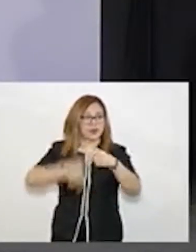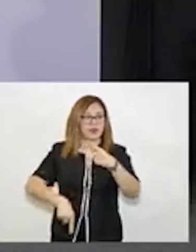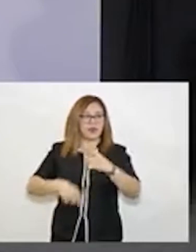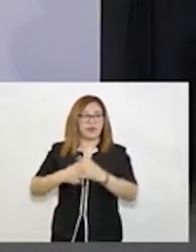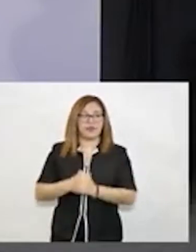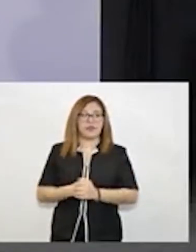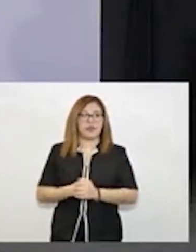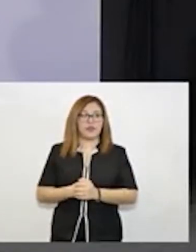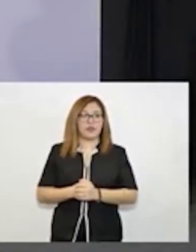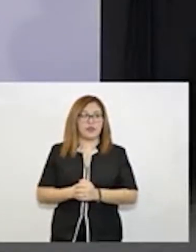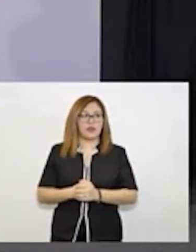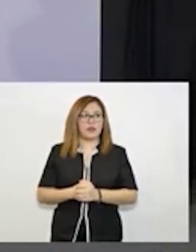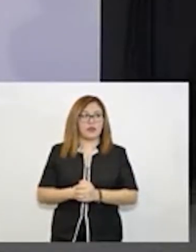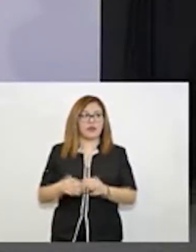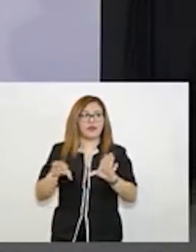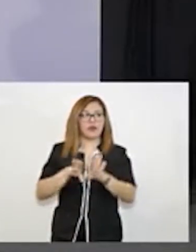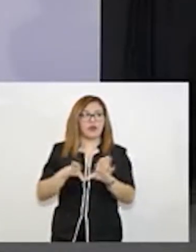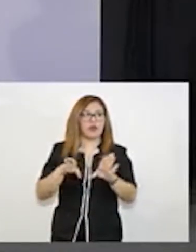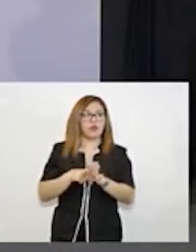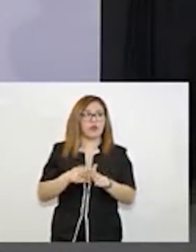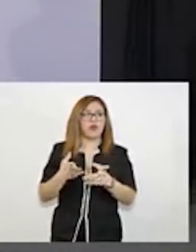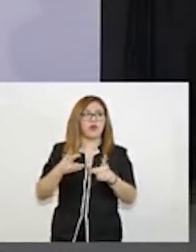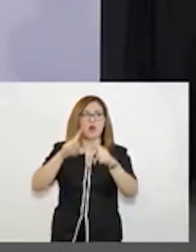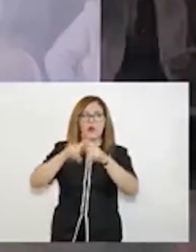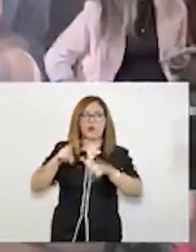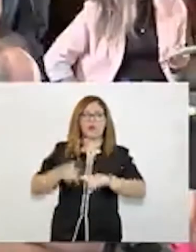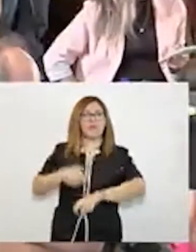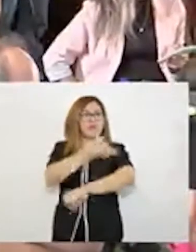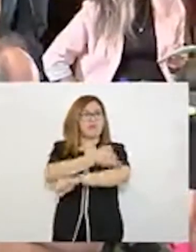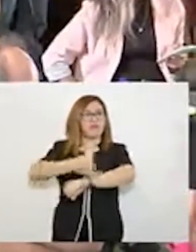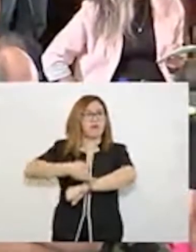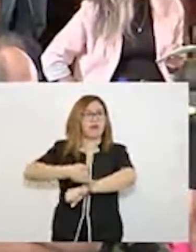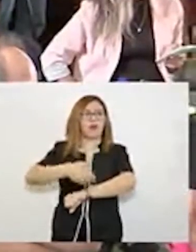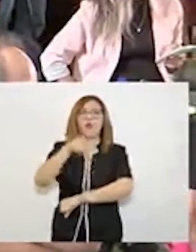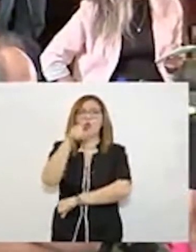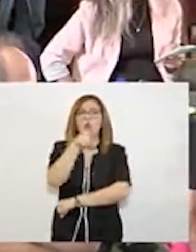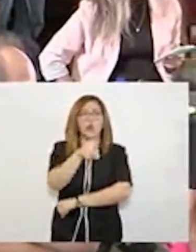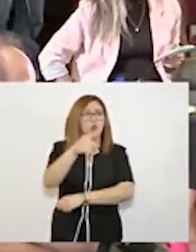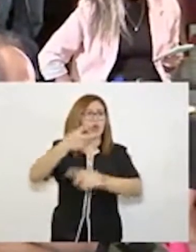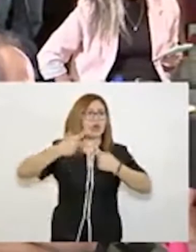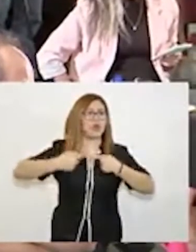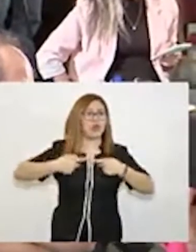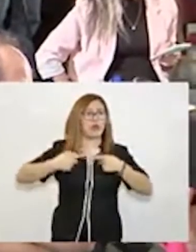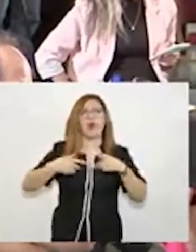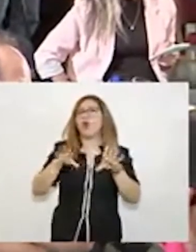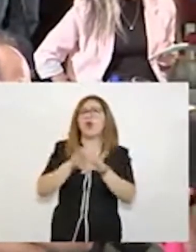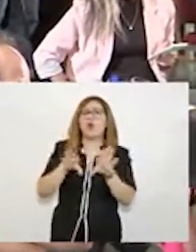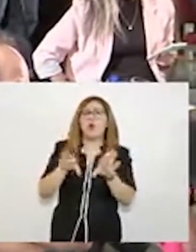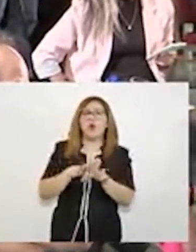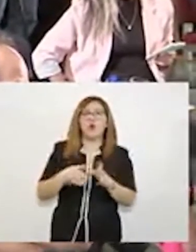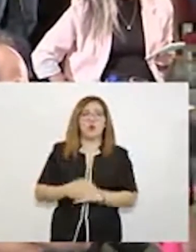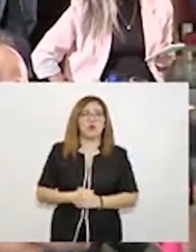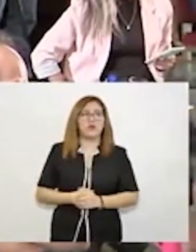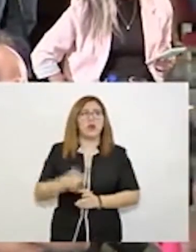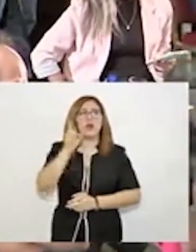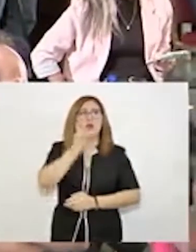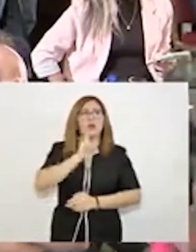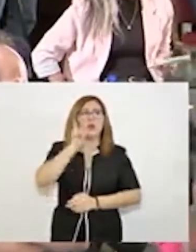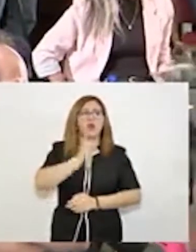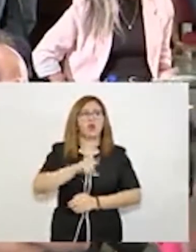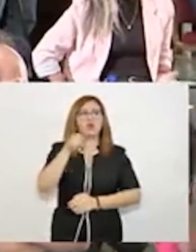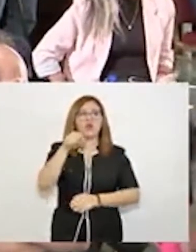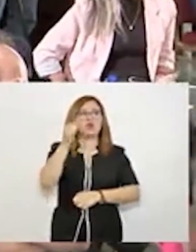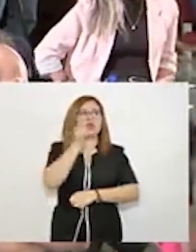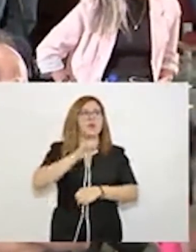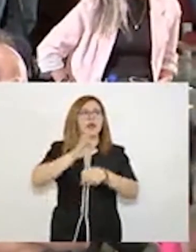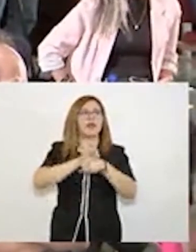estén de la mano con los márgenes que se tienen para combatir la situación económica en la que se encuentra el país. Asimismo, se comprometió a reforzar el sistema de salud con medicamentos